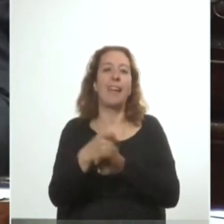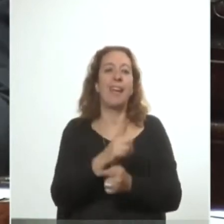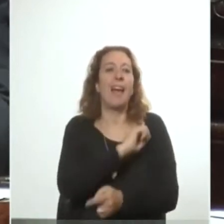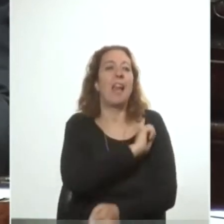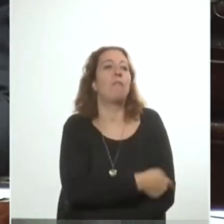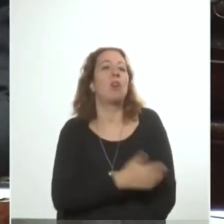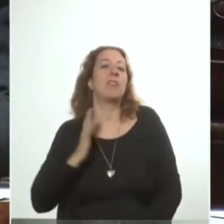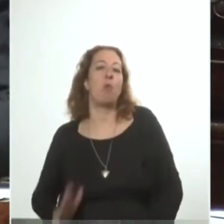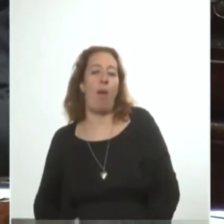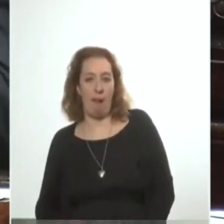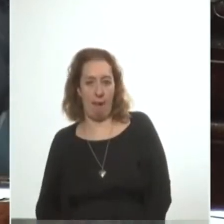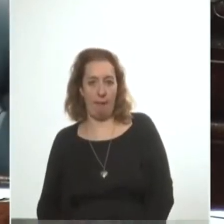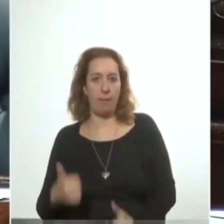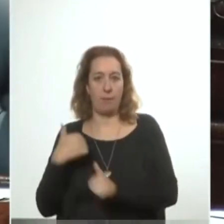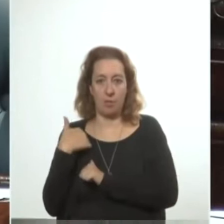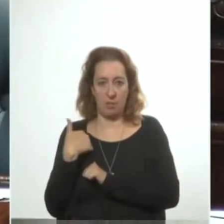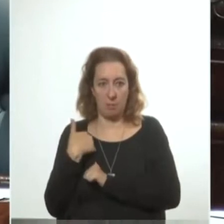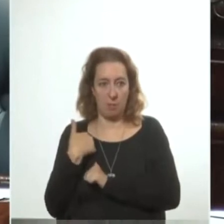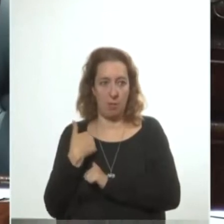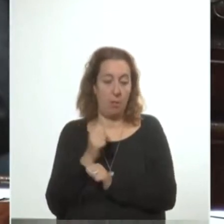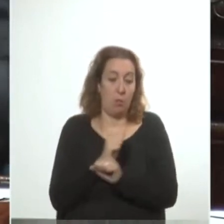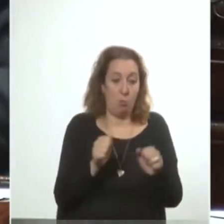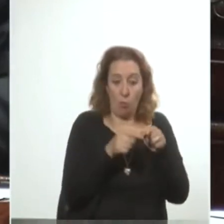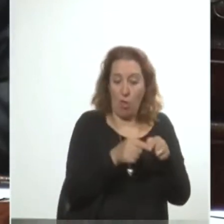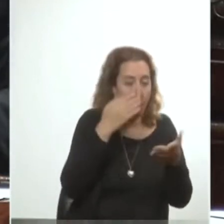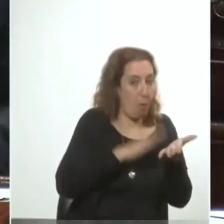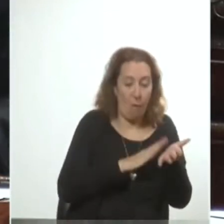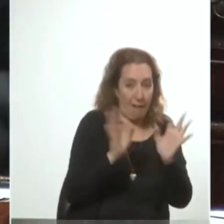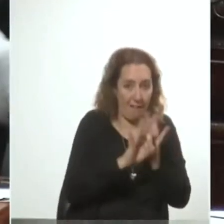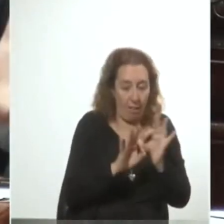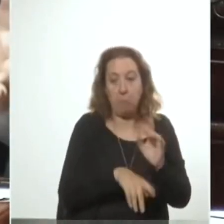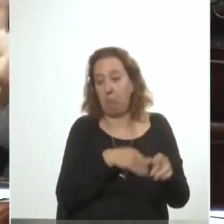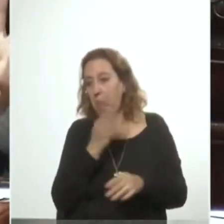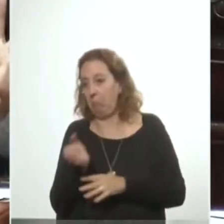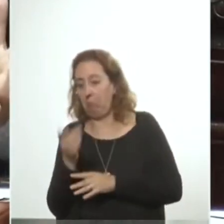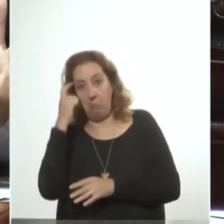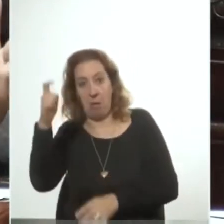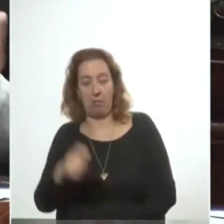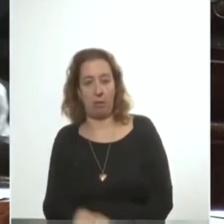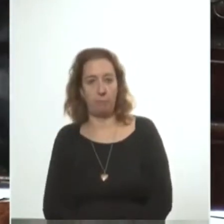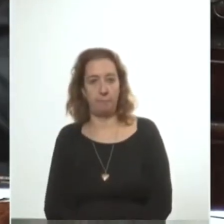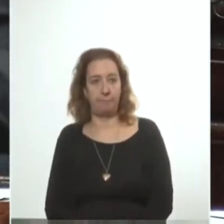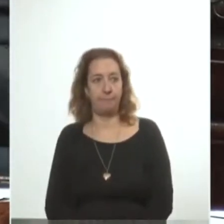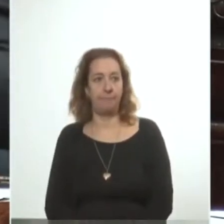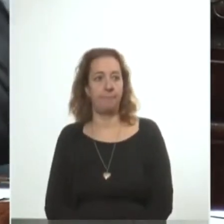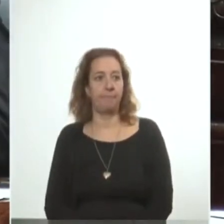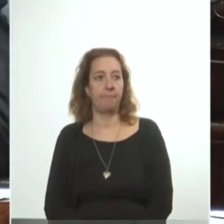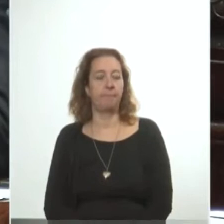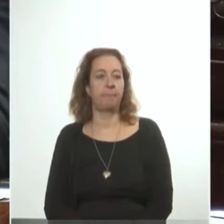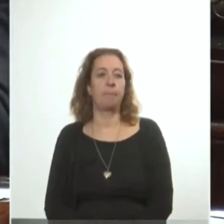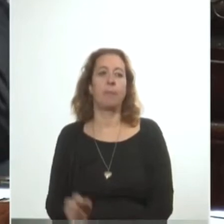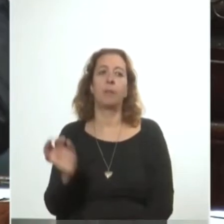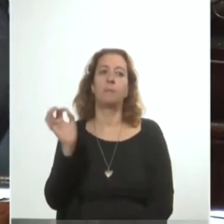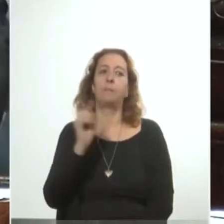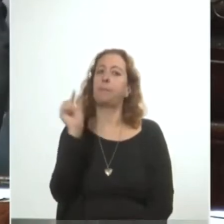Es un, ya que estamos, no pudimos ir por acá vamos por un invento. No hace mucho